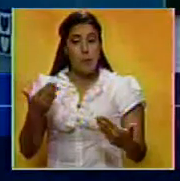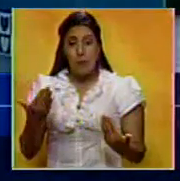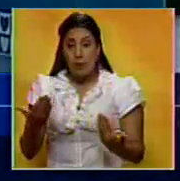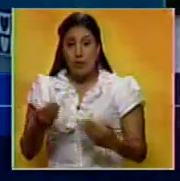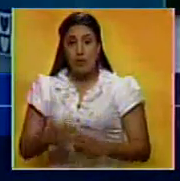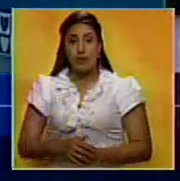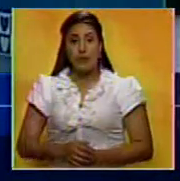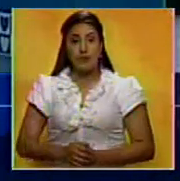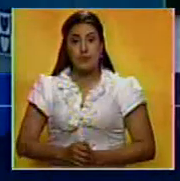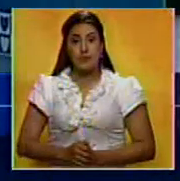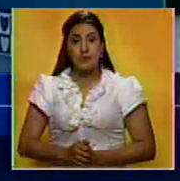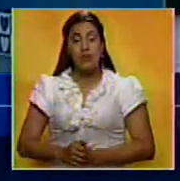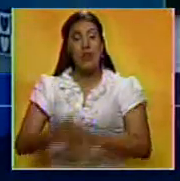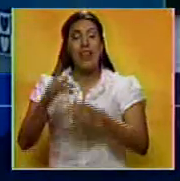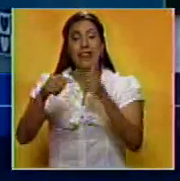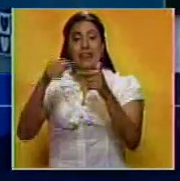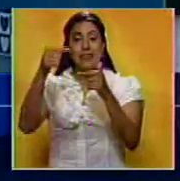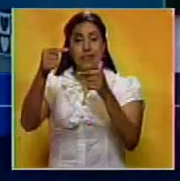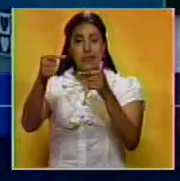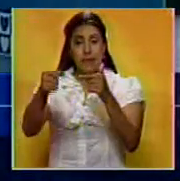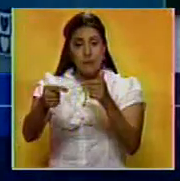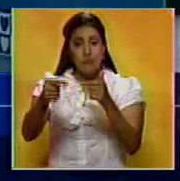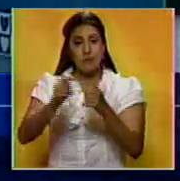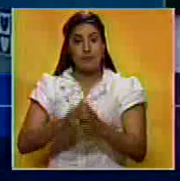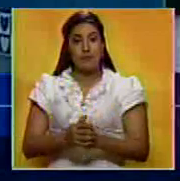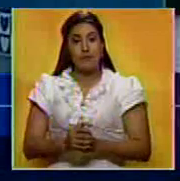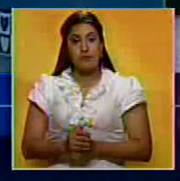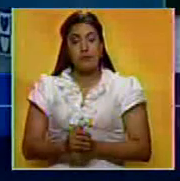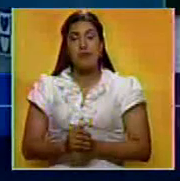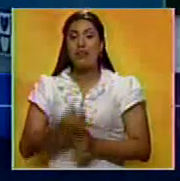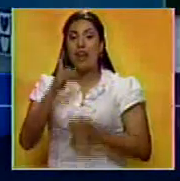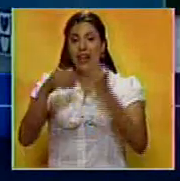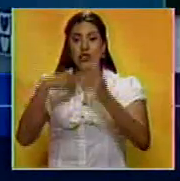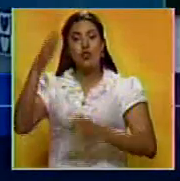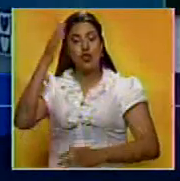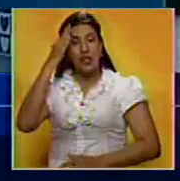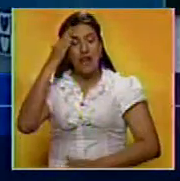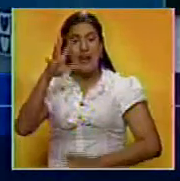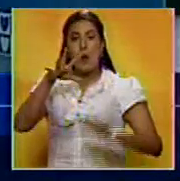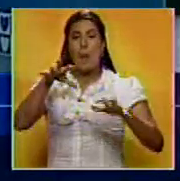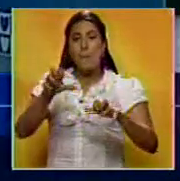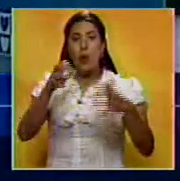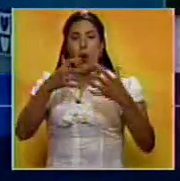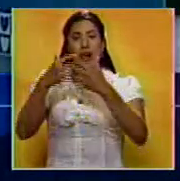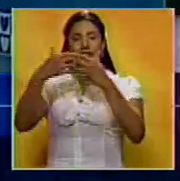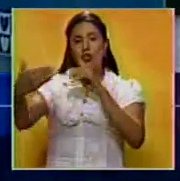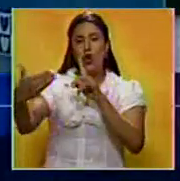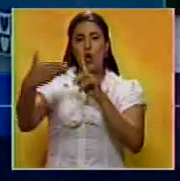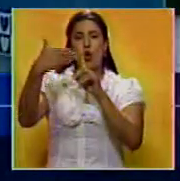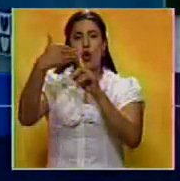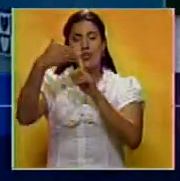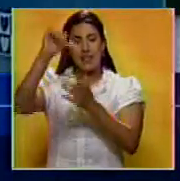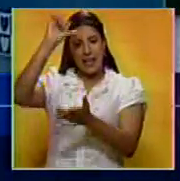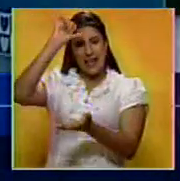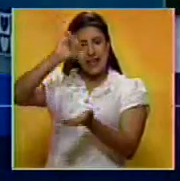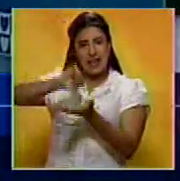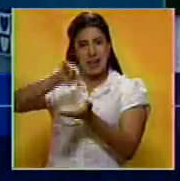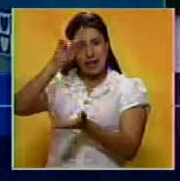después de lo que sabemos que el imperialismo ha hecho contra Irak